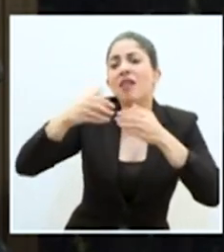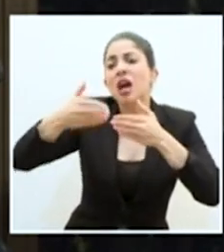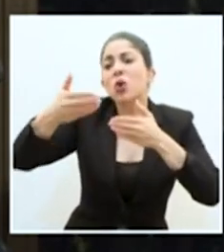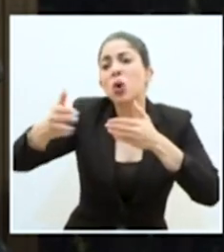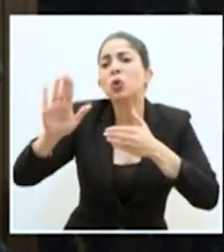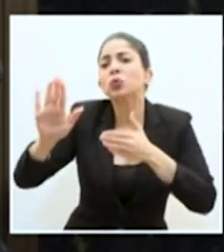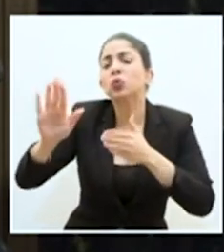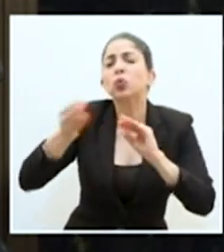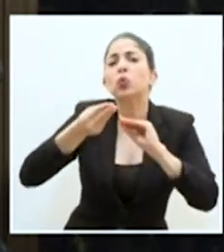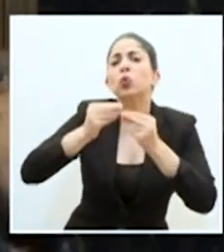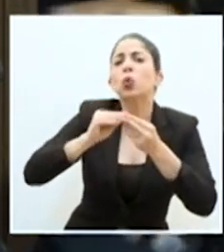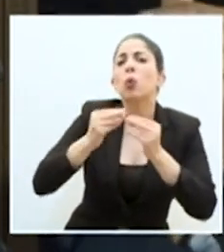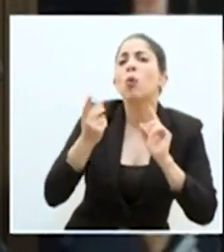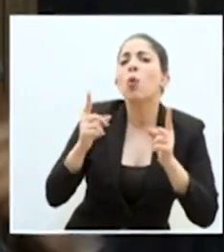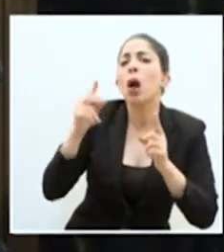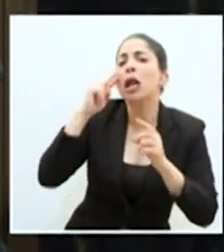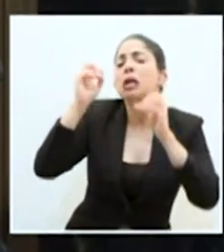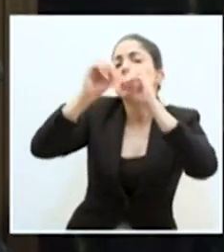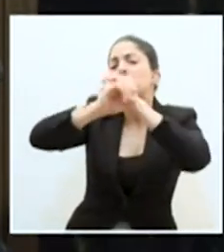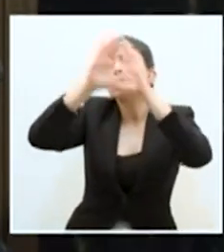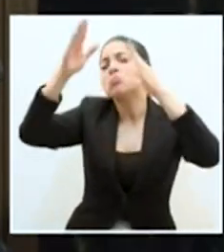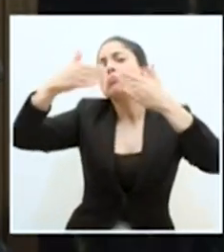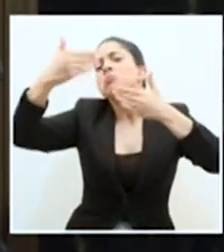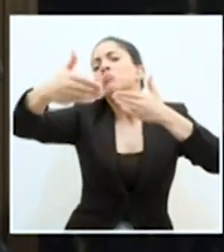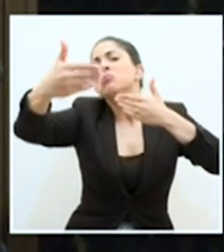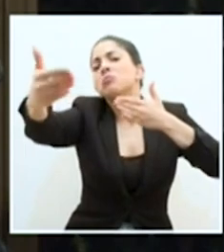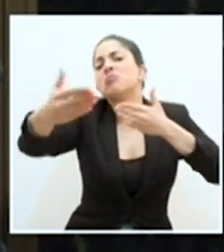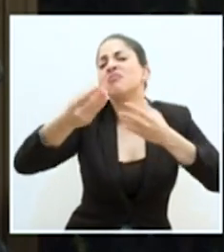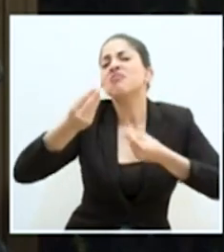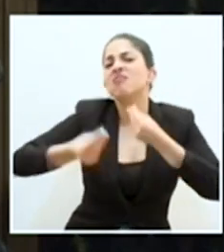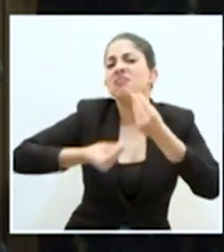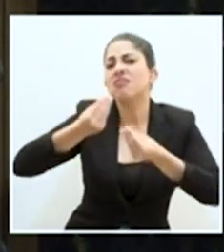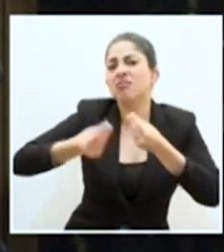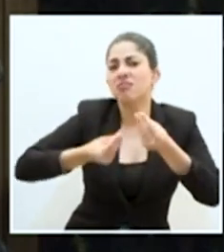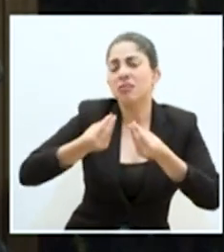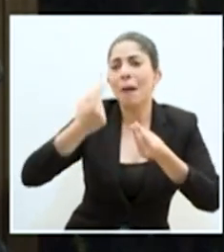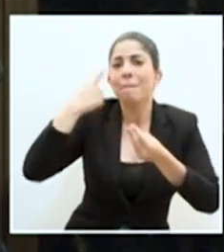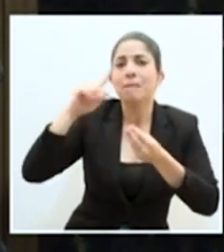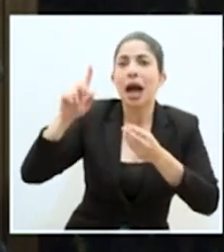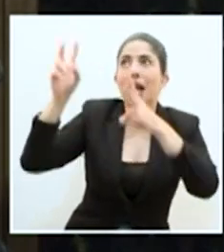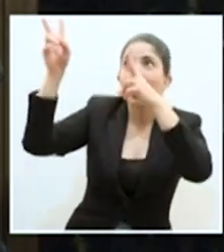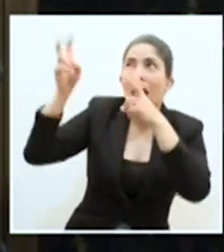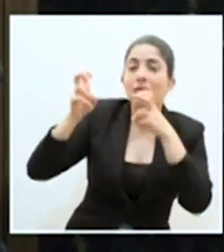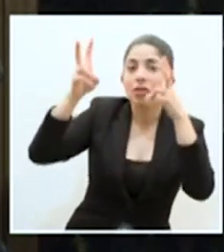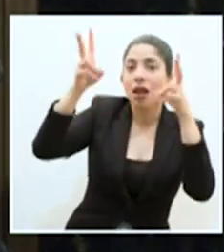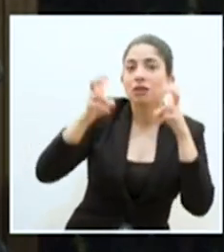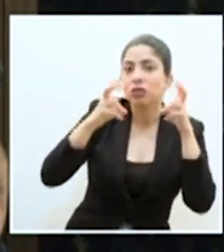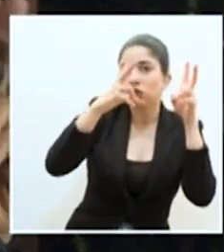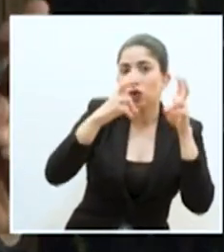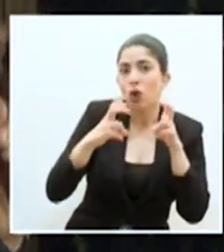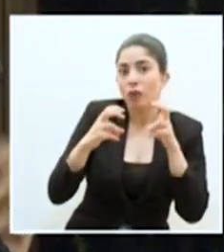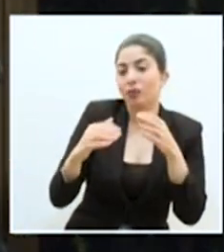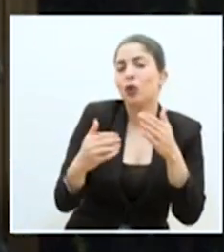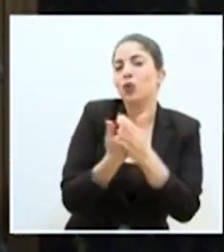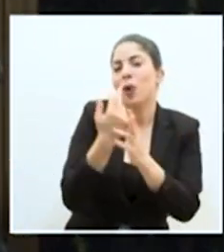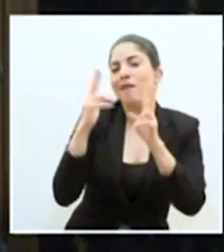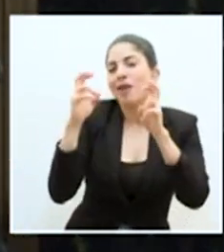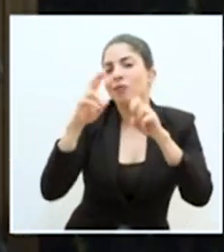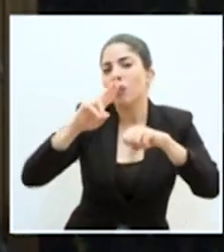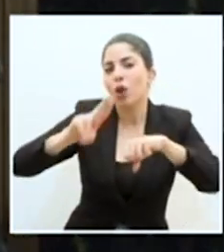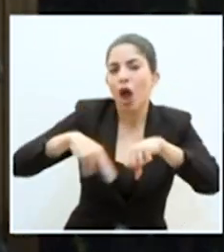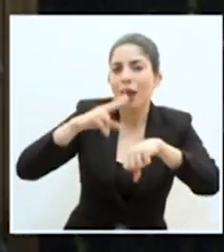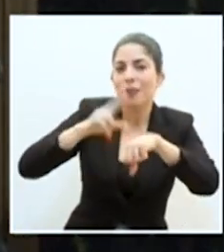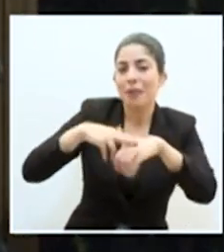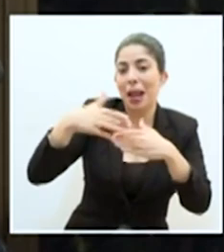tienen? ¿Y cuál es la proyección hacia adelante en cuanto a la atracción en la nueva normalidad que